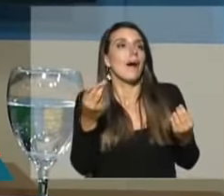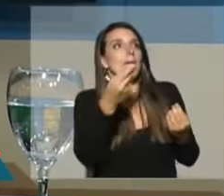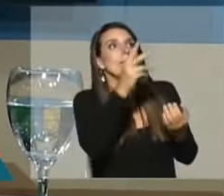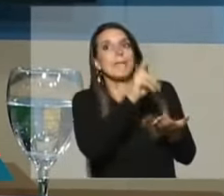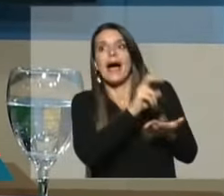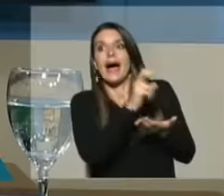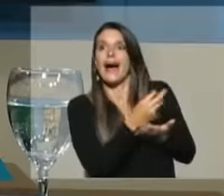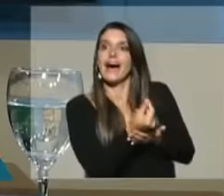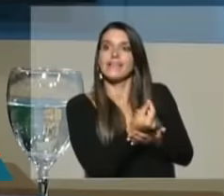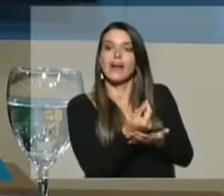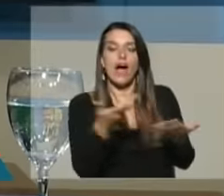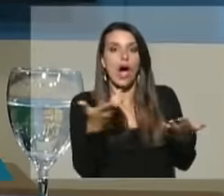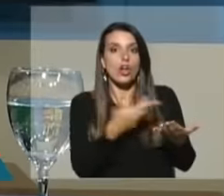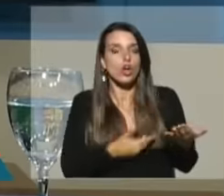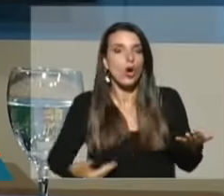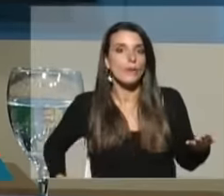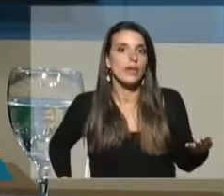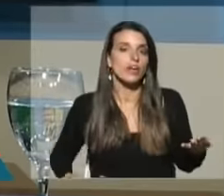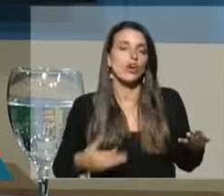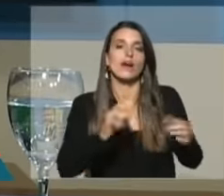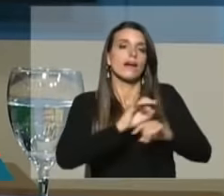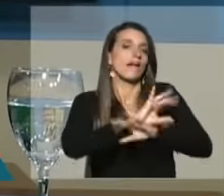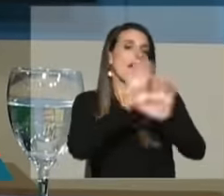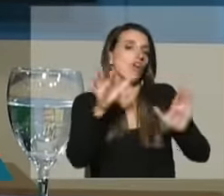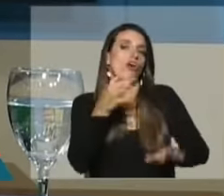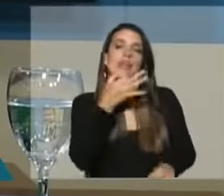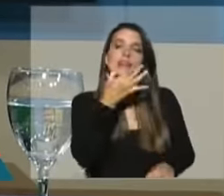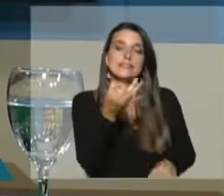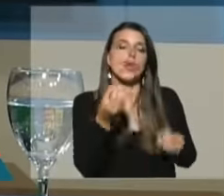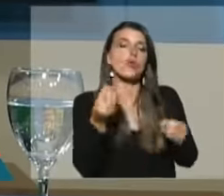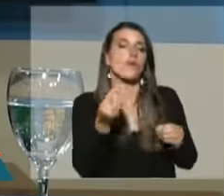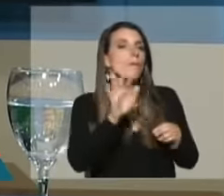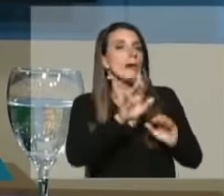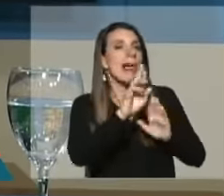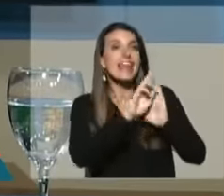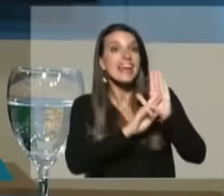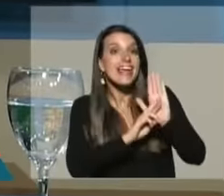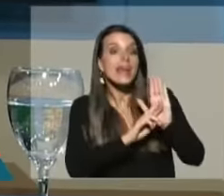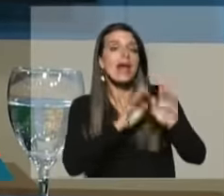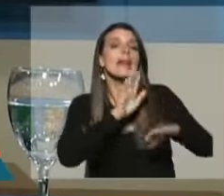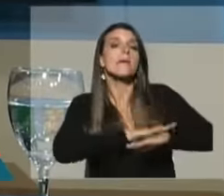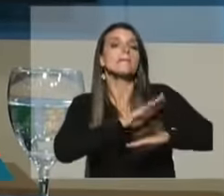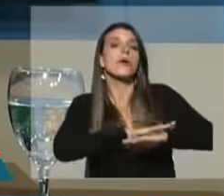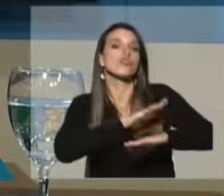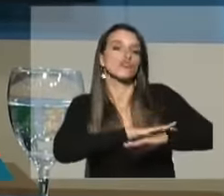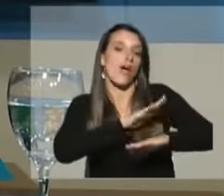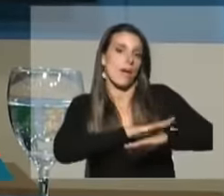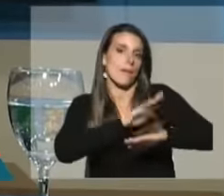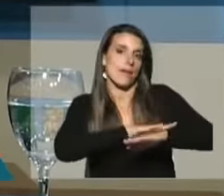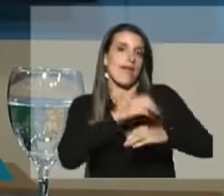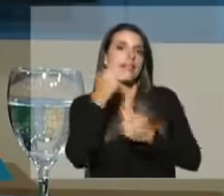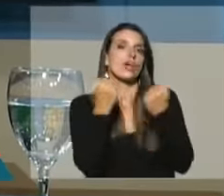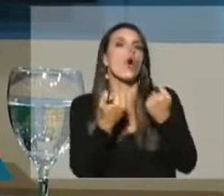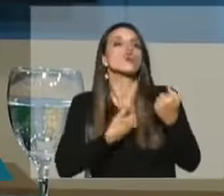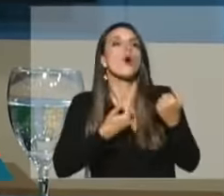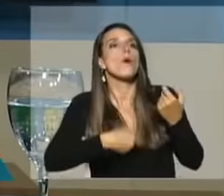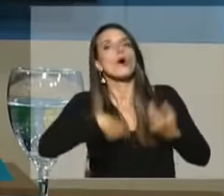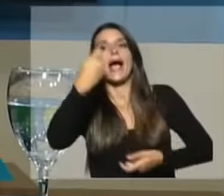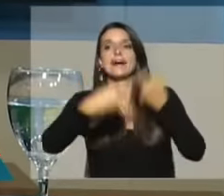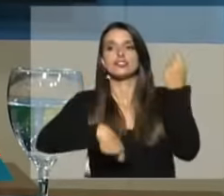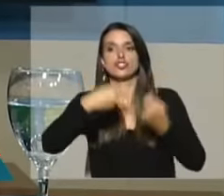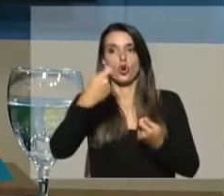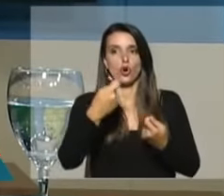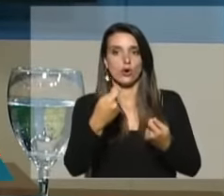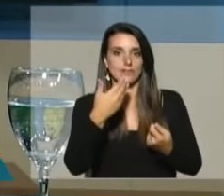es que en este gobierno se estableciera claramente una regla fiscal responsable que está dando sus frutos, y que en